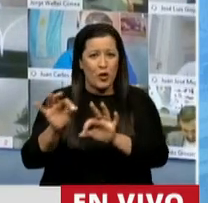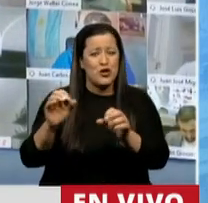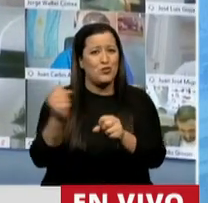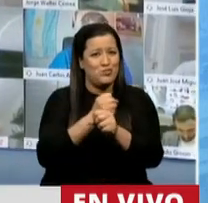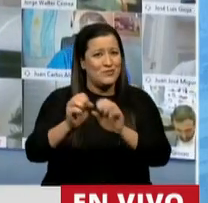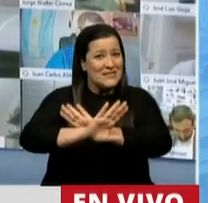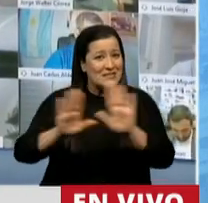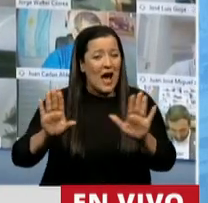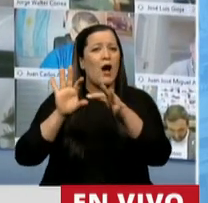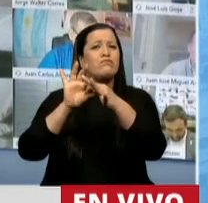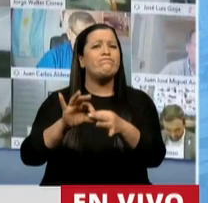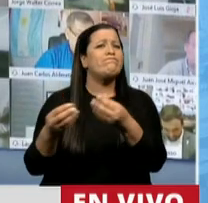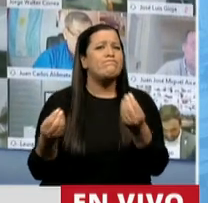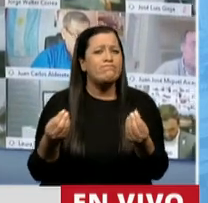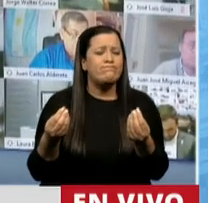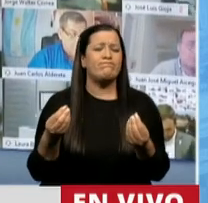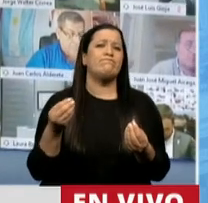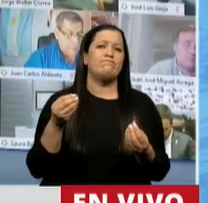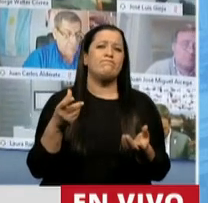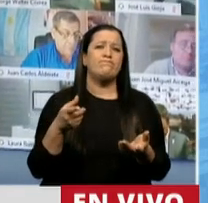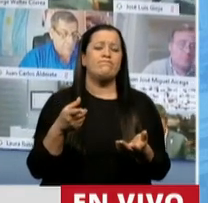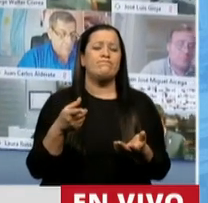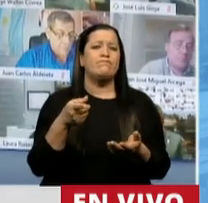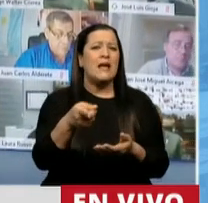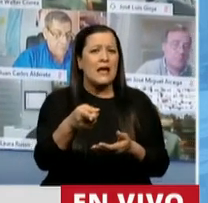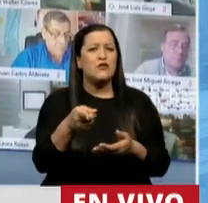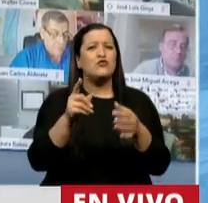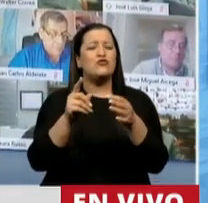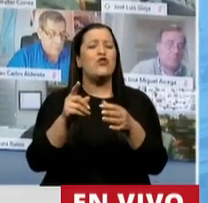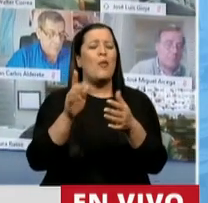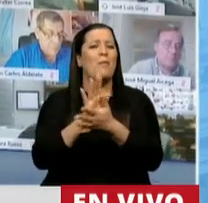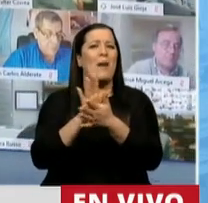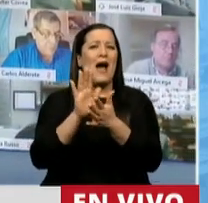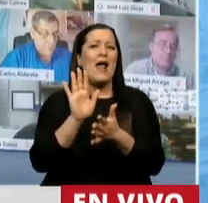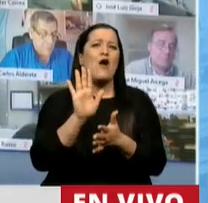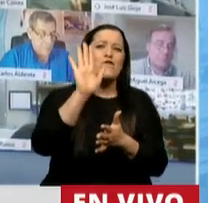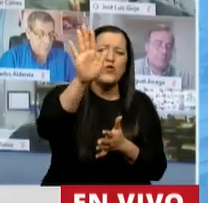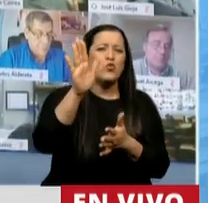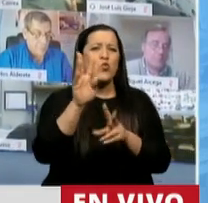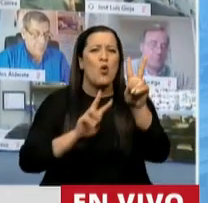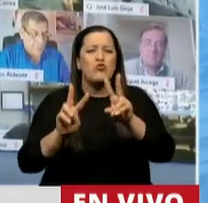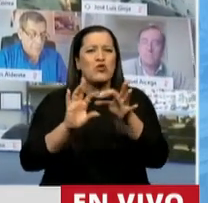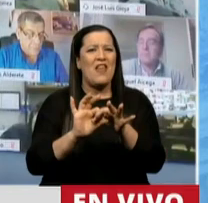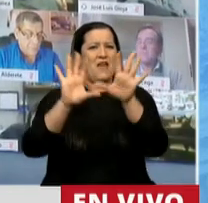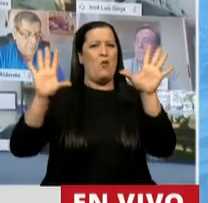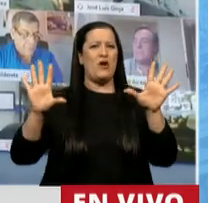relacionado con un paso adelante en la democracia ambiental, en la posibilidad de